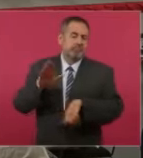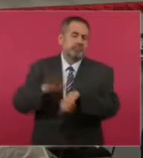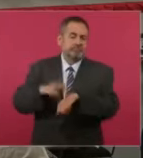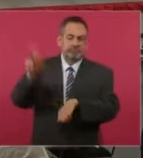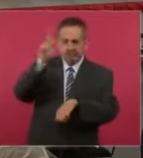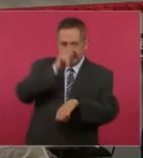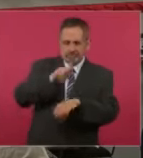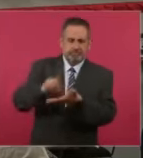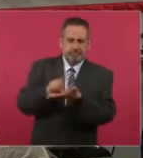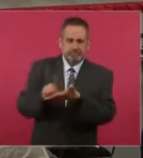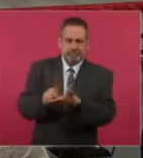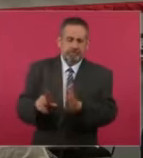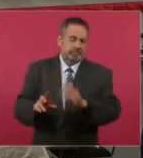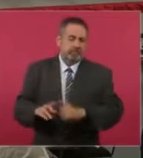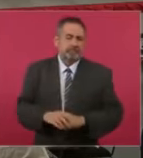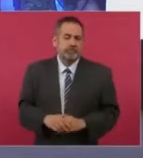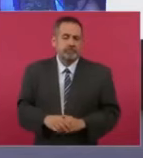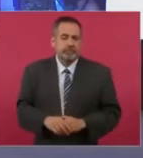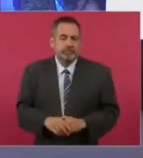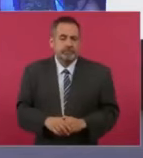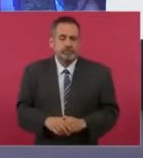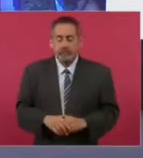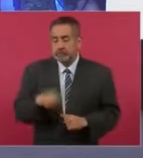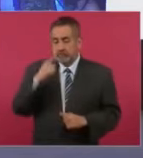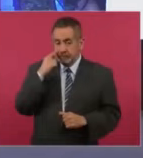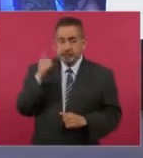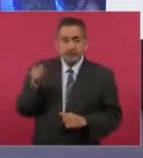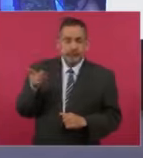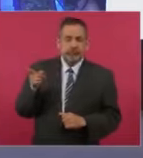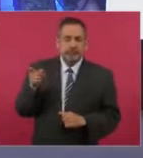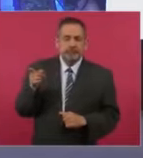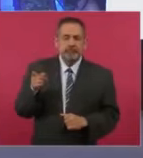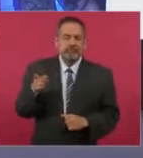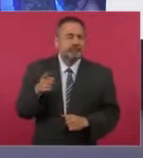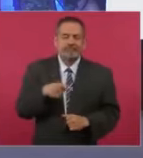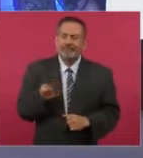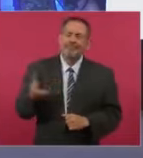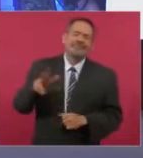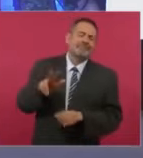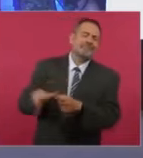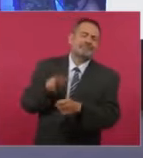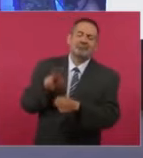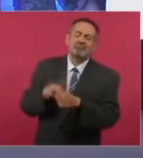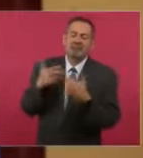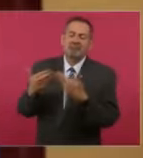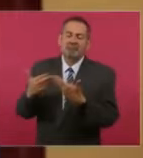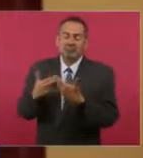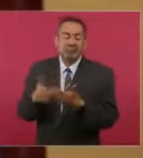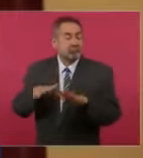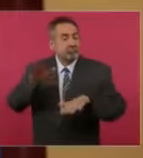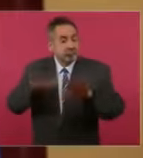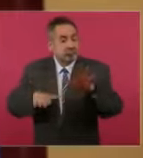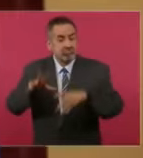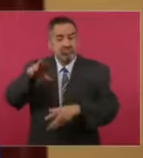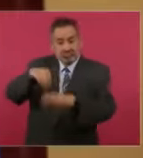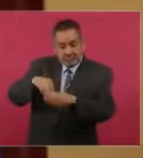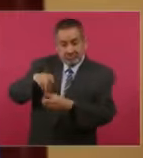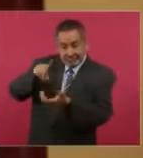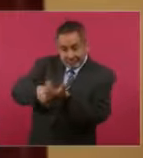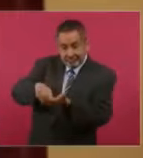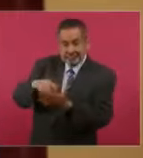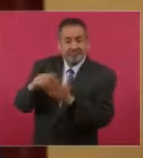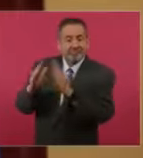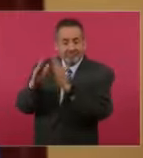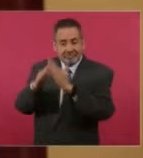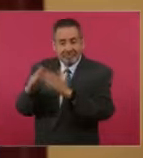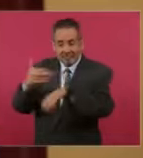Casi para terminar, comentamos que este fenómeno de normalización puede estar desde el seno familiar, cuando en la familia